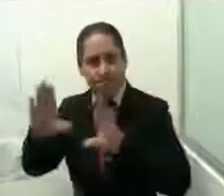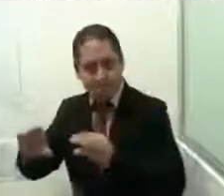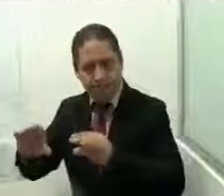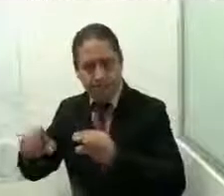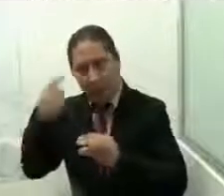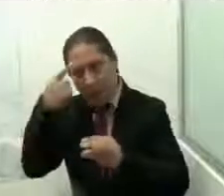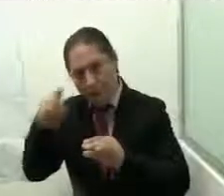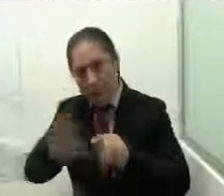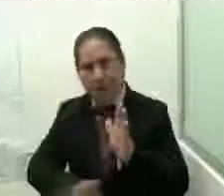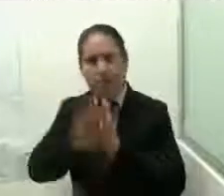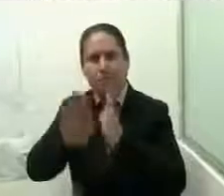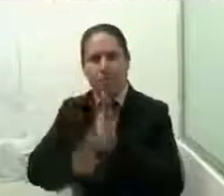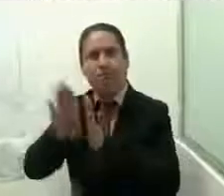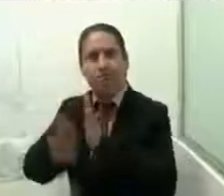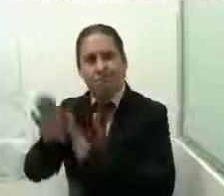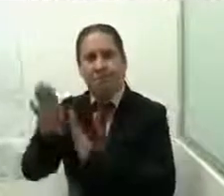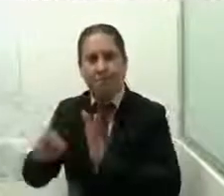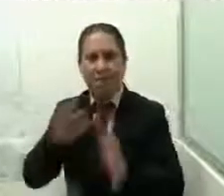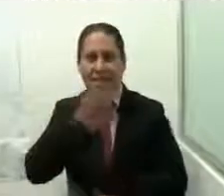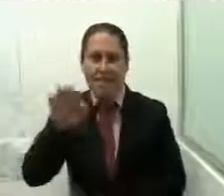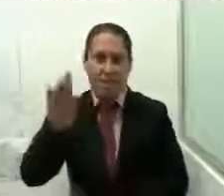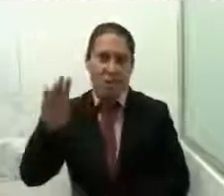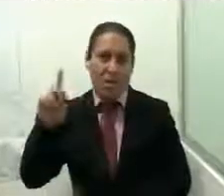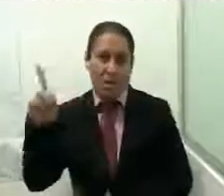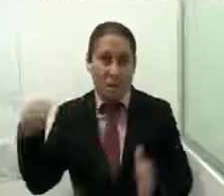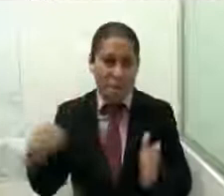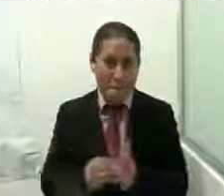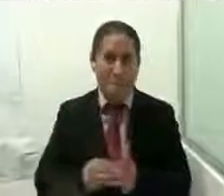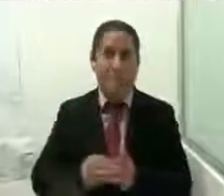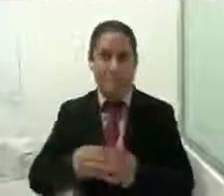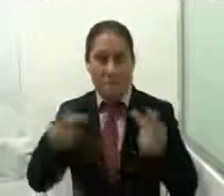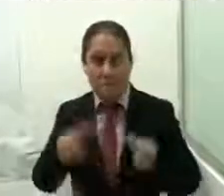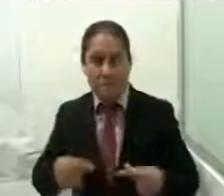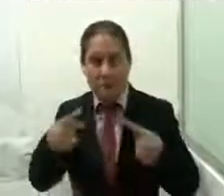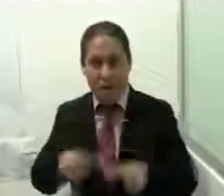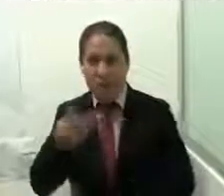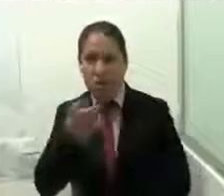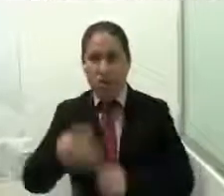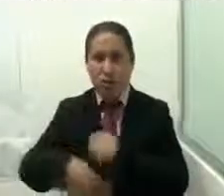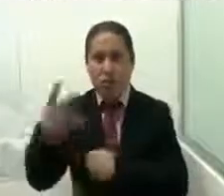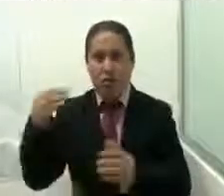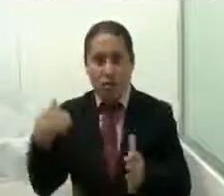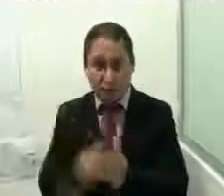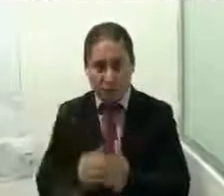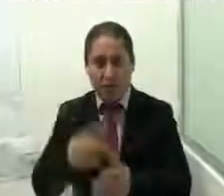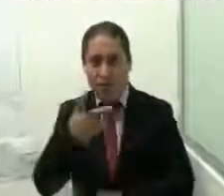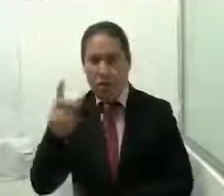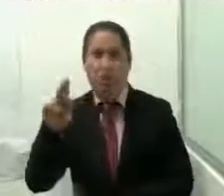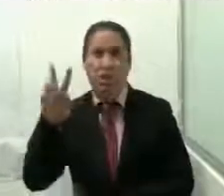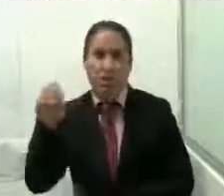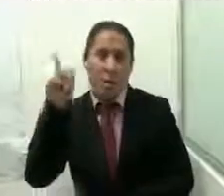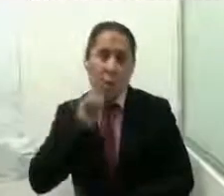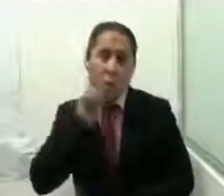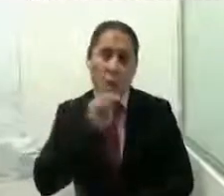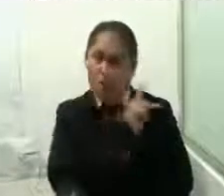391.591 personas, de las cuales 214.989 son mujeres y